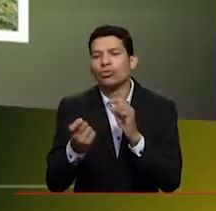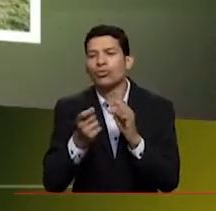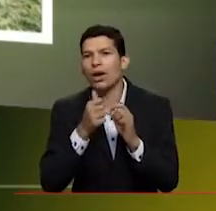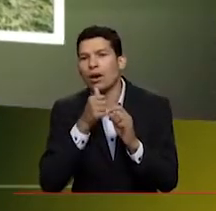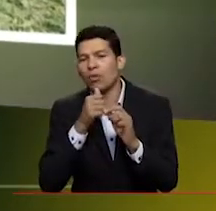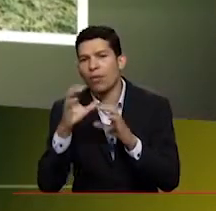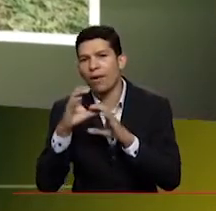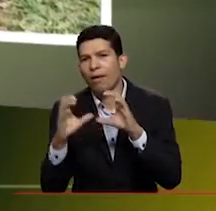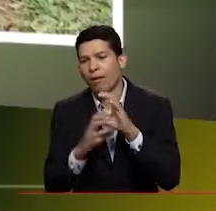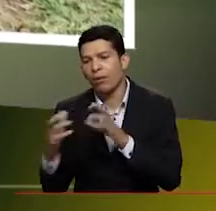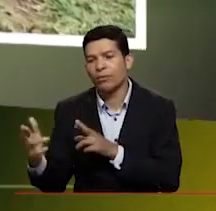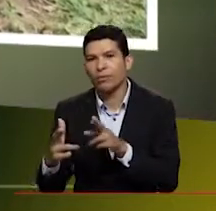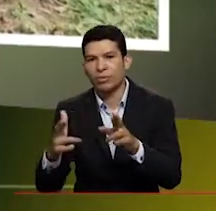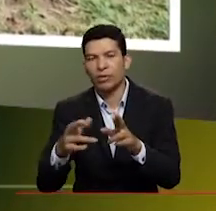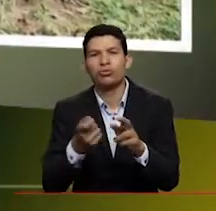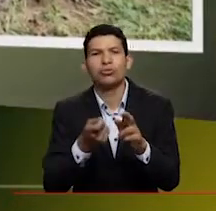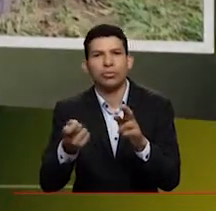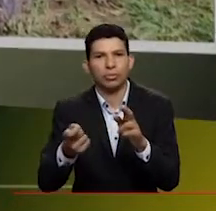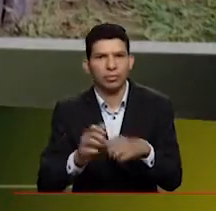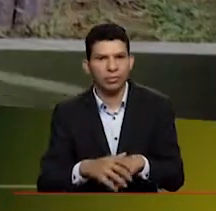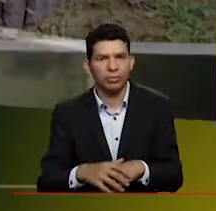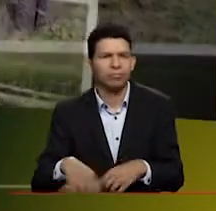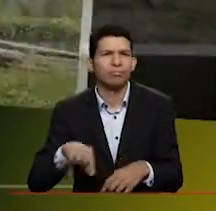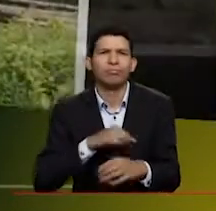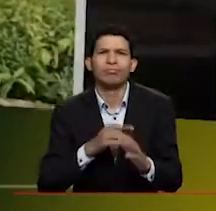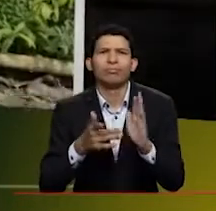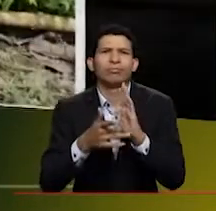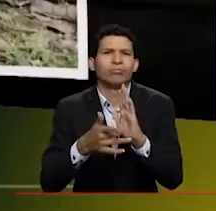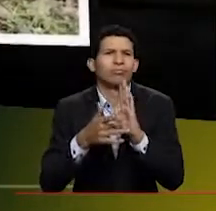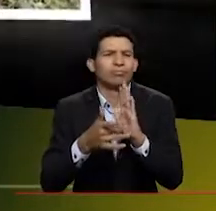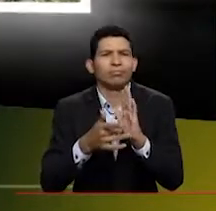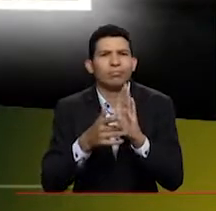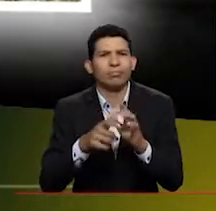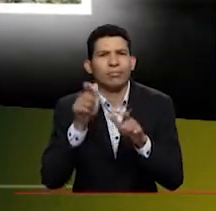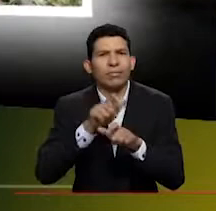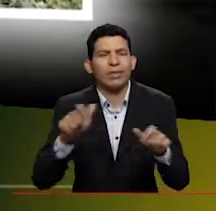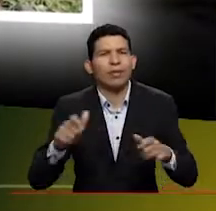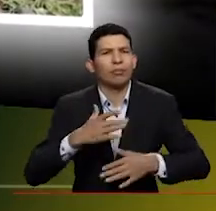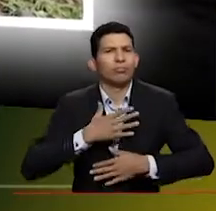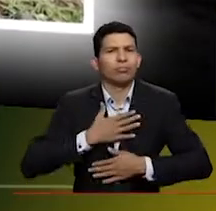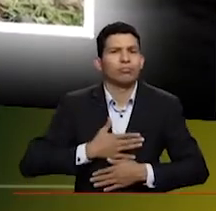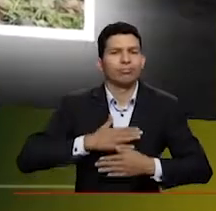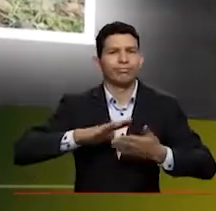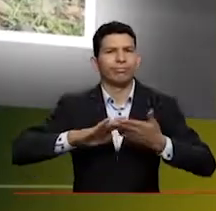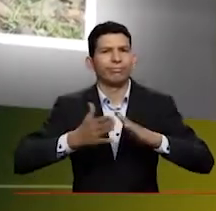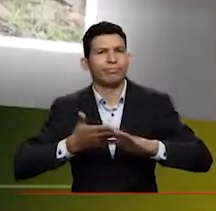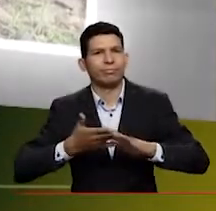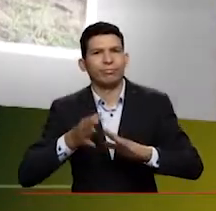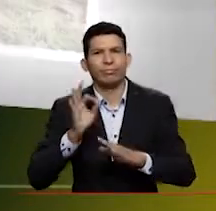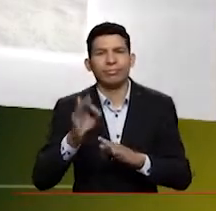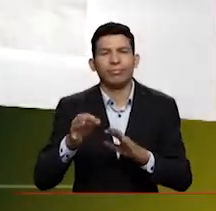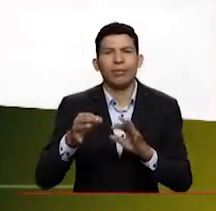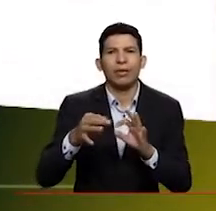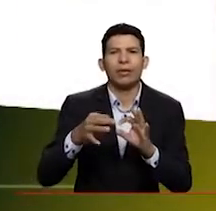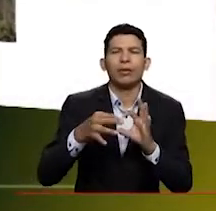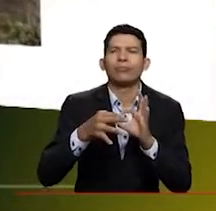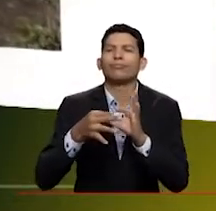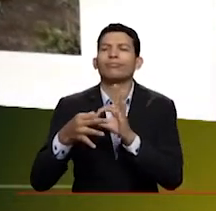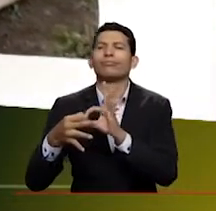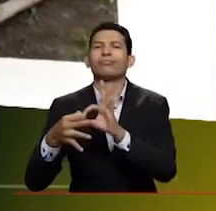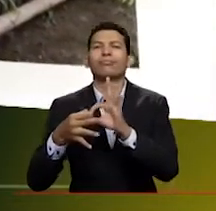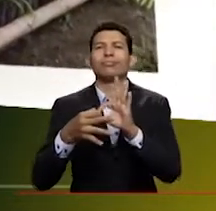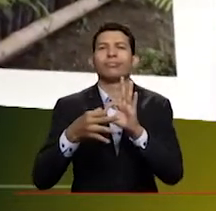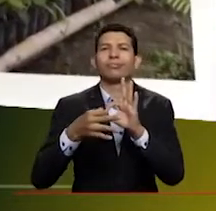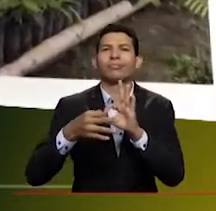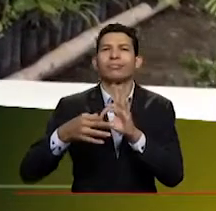Cauca. Entonces, tenemos mucho que ofrecerle a la gente y además es un lugar lleno de tranquilidad, de paz. Se conecta uno con la naturaleza.